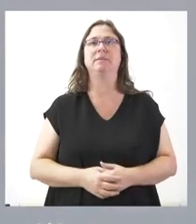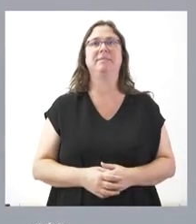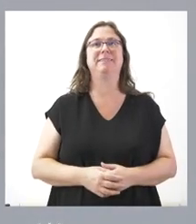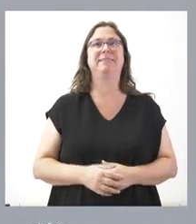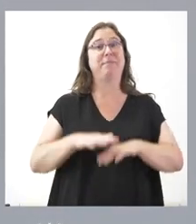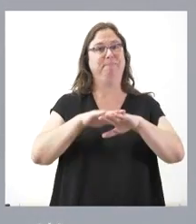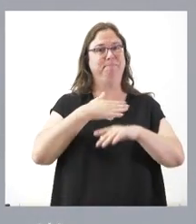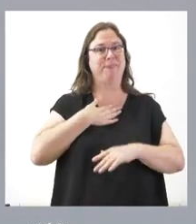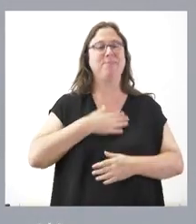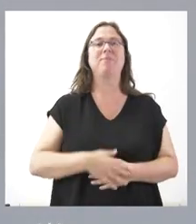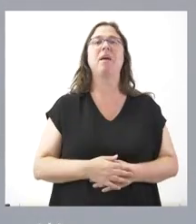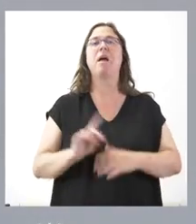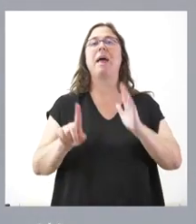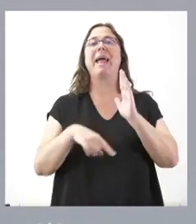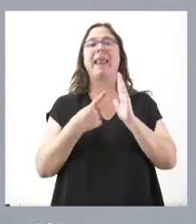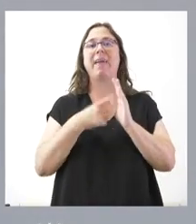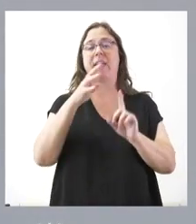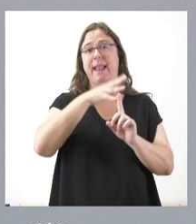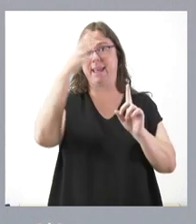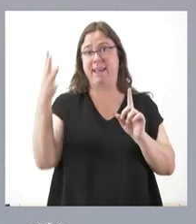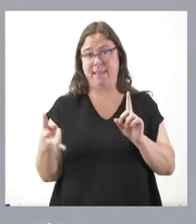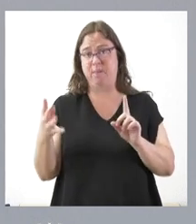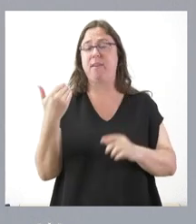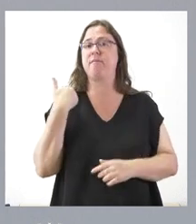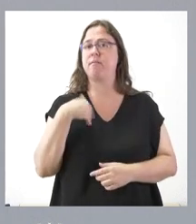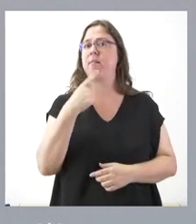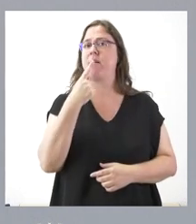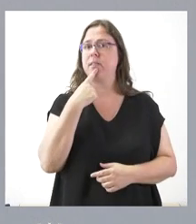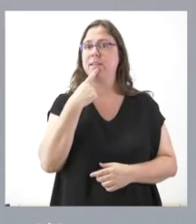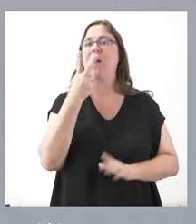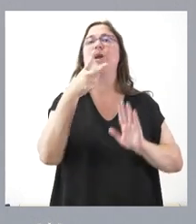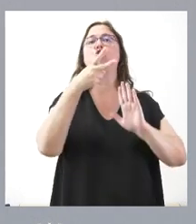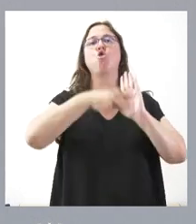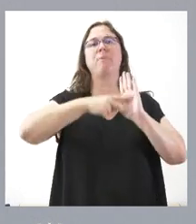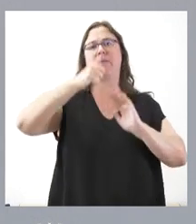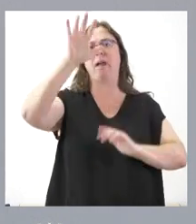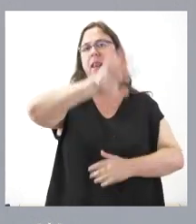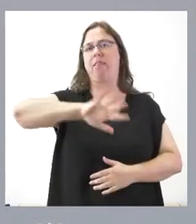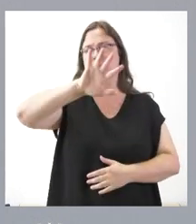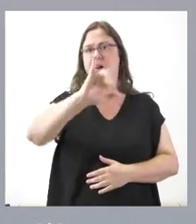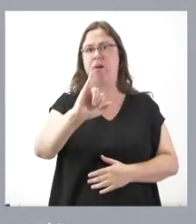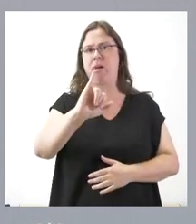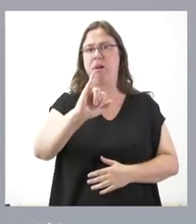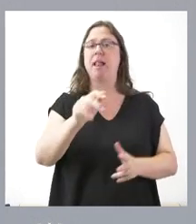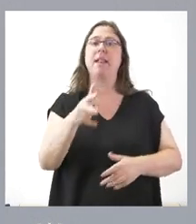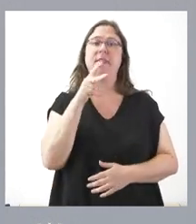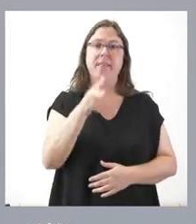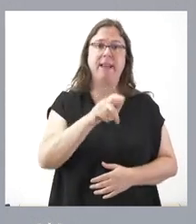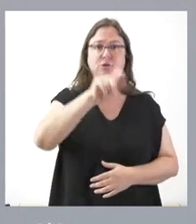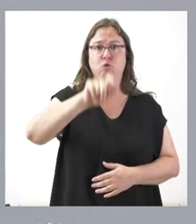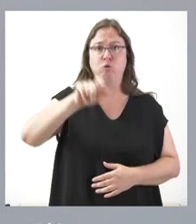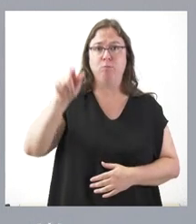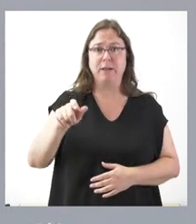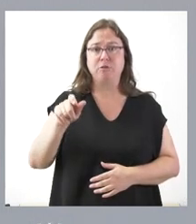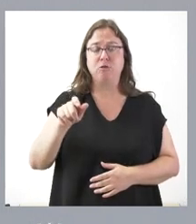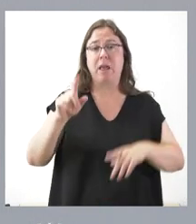A ver, la ley LGTBI, como ya hemos dicho, hay una normativa nacional y los derechos de las personas, en